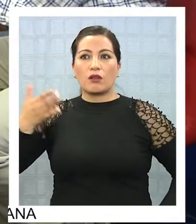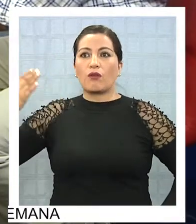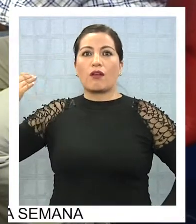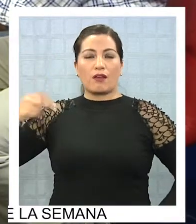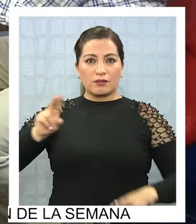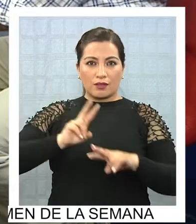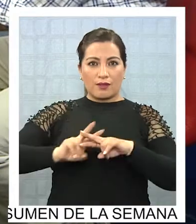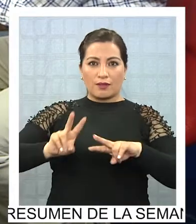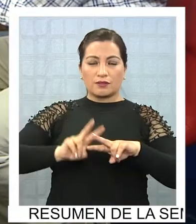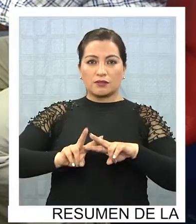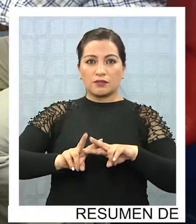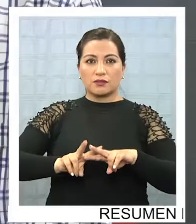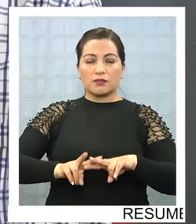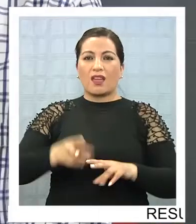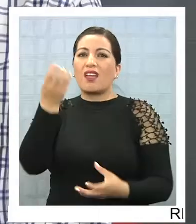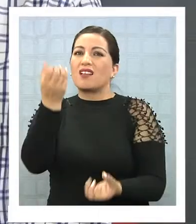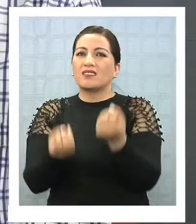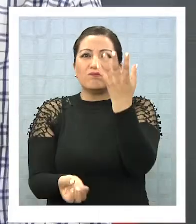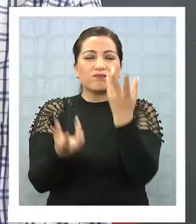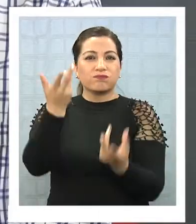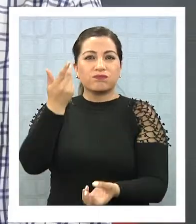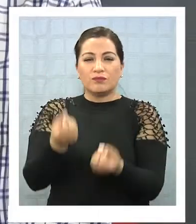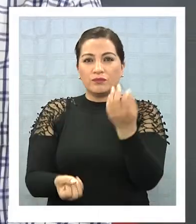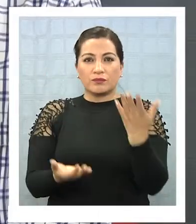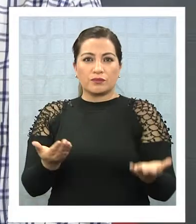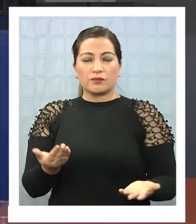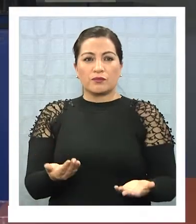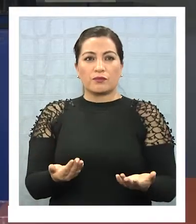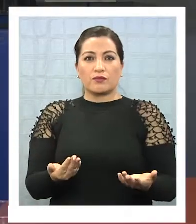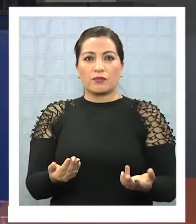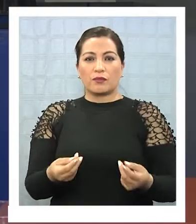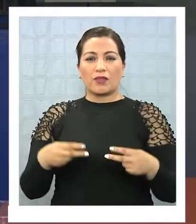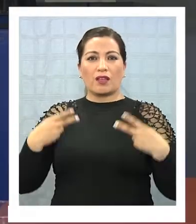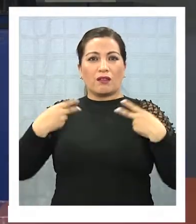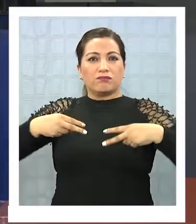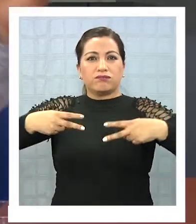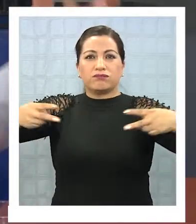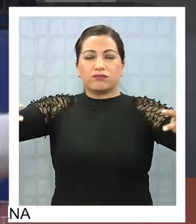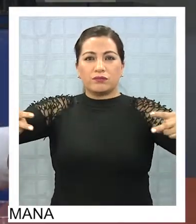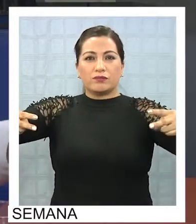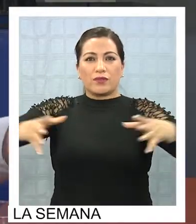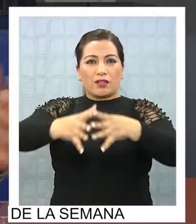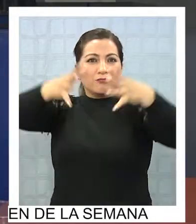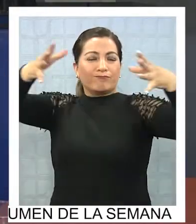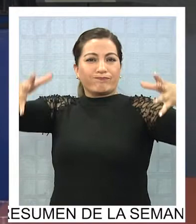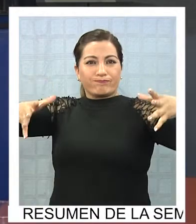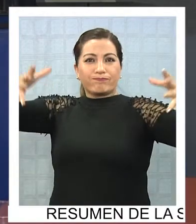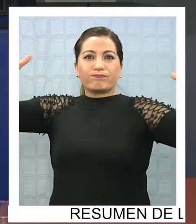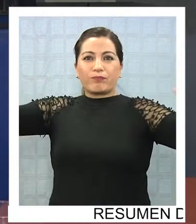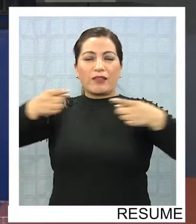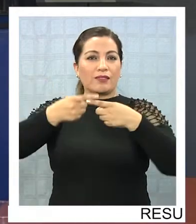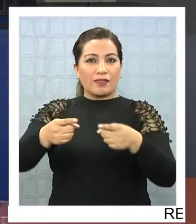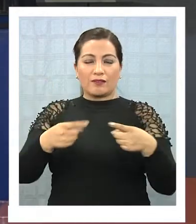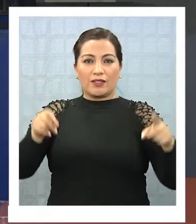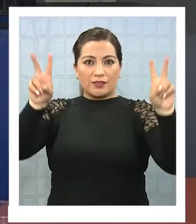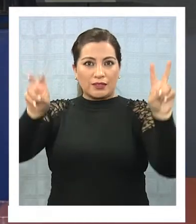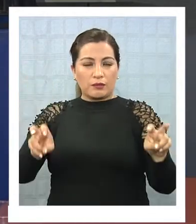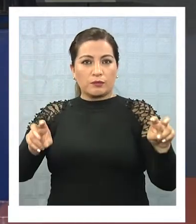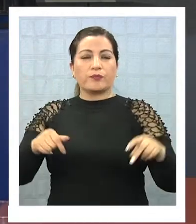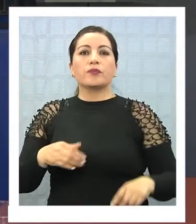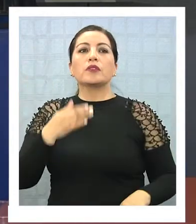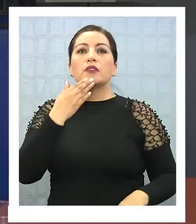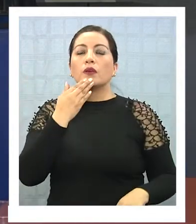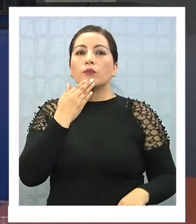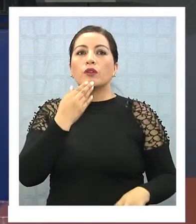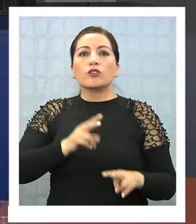oportunidad, el incendio ahora lleva velocidad interna, lanza pavestas a distintas distancias, y además